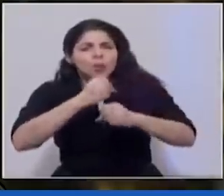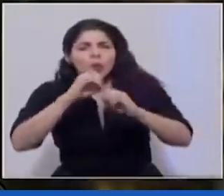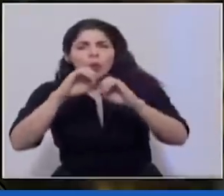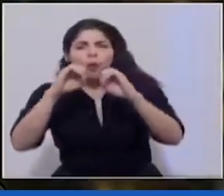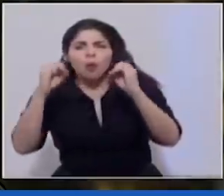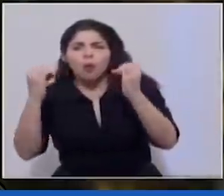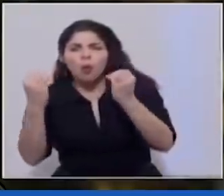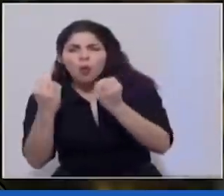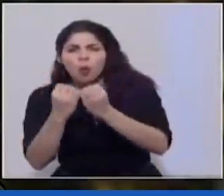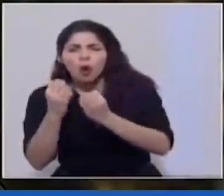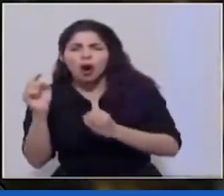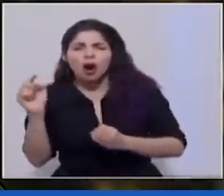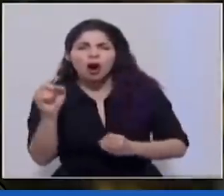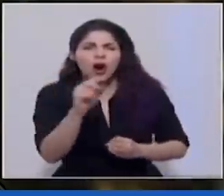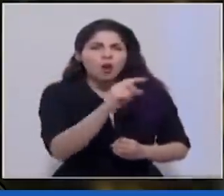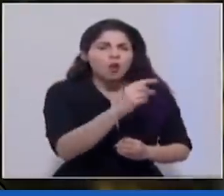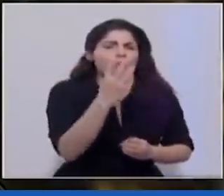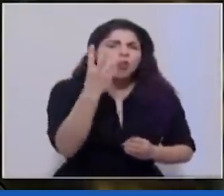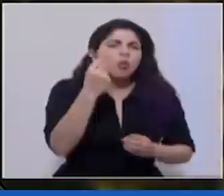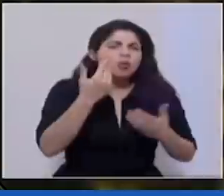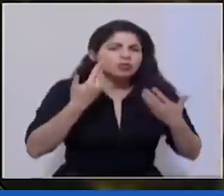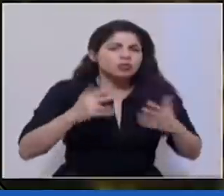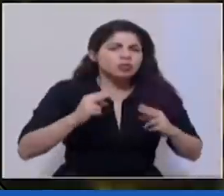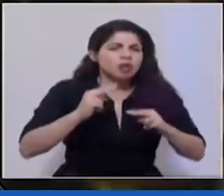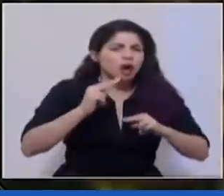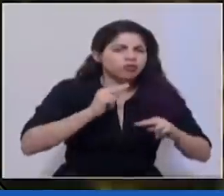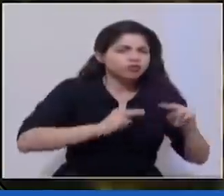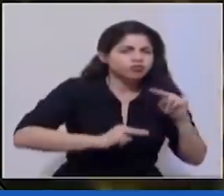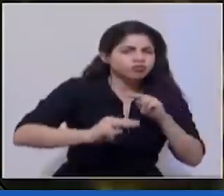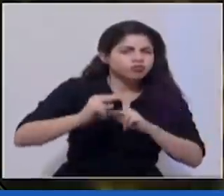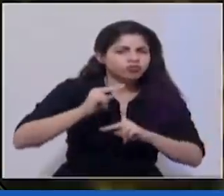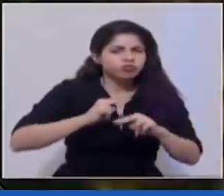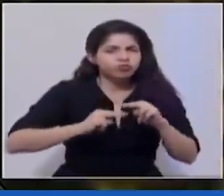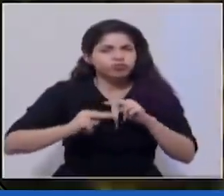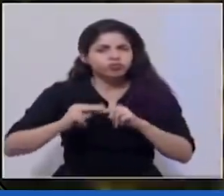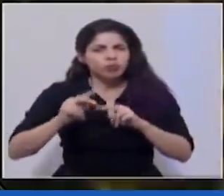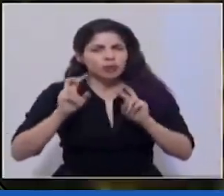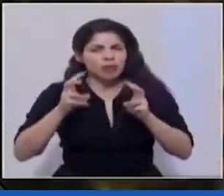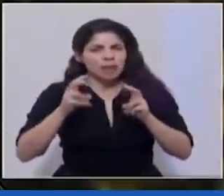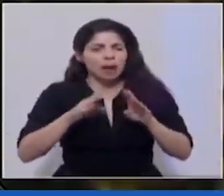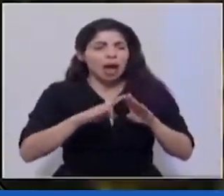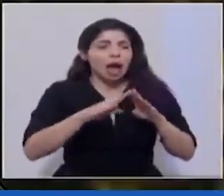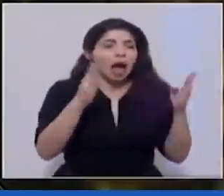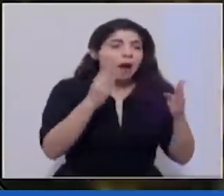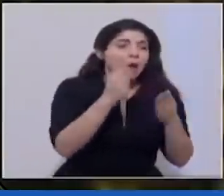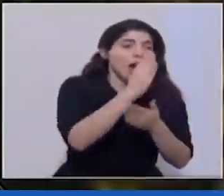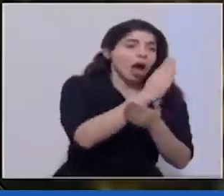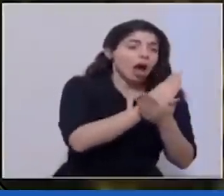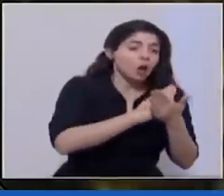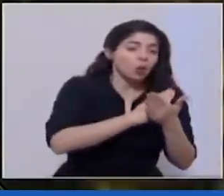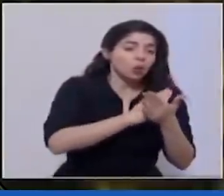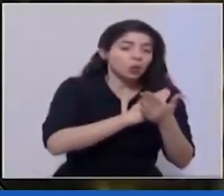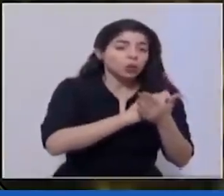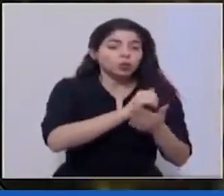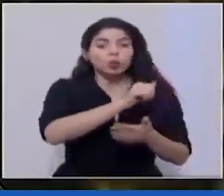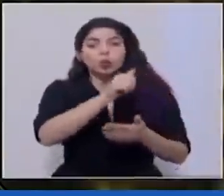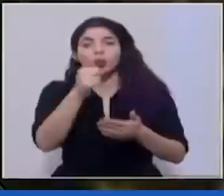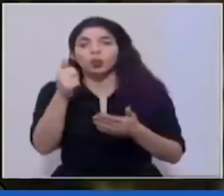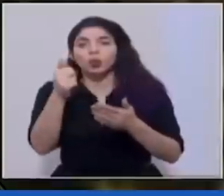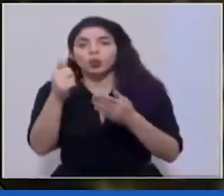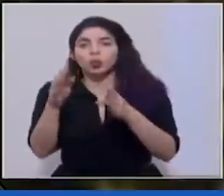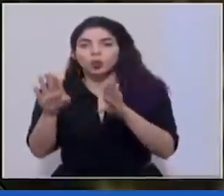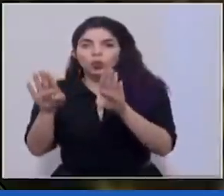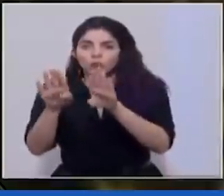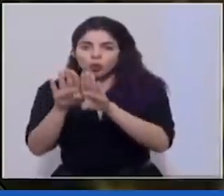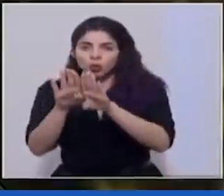se ha manejado este tema de abrir unos cantones y unos distritos y de mantener cerrados estos